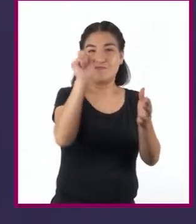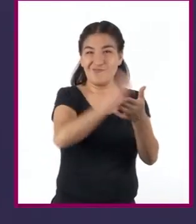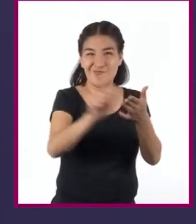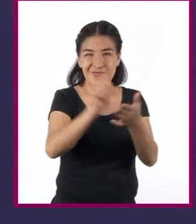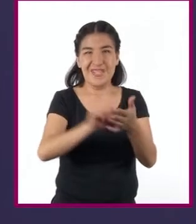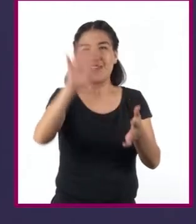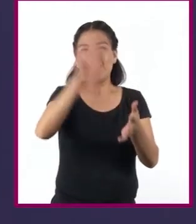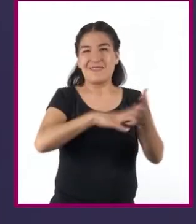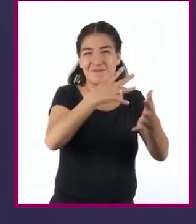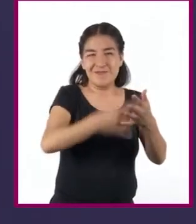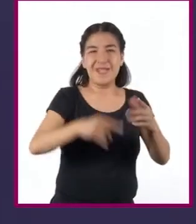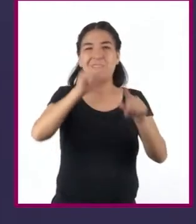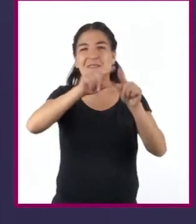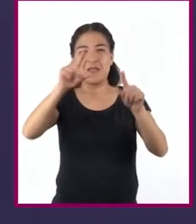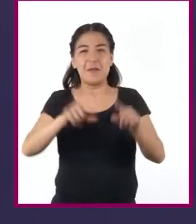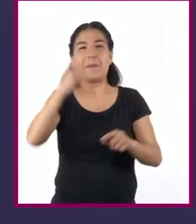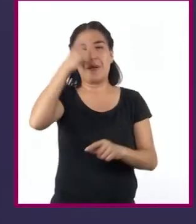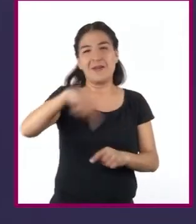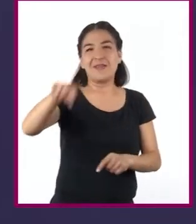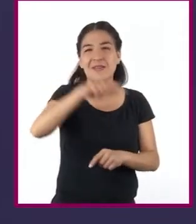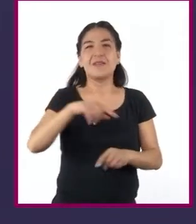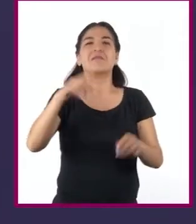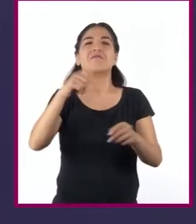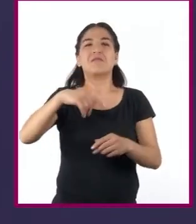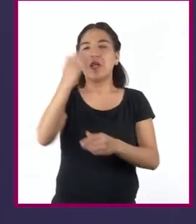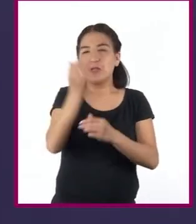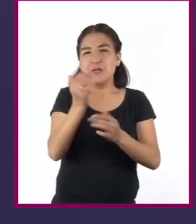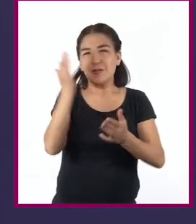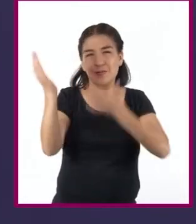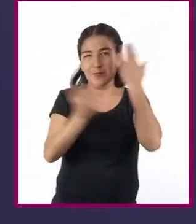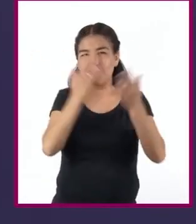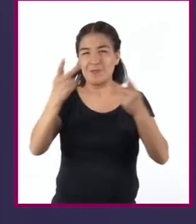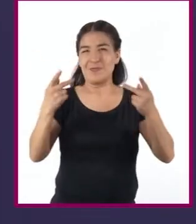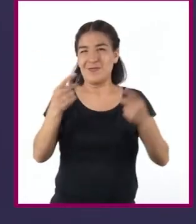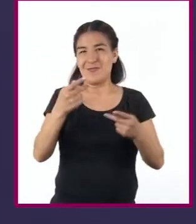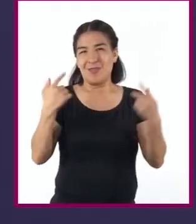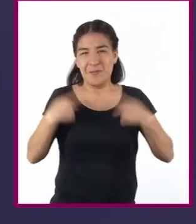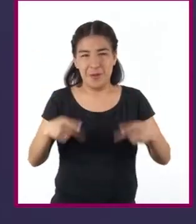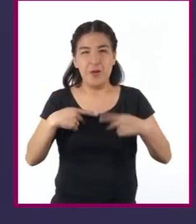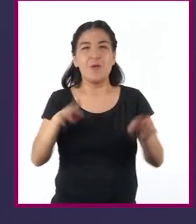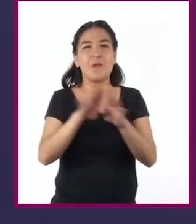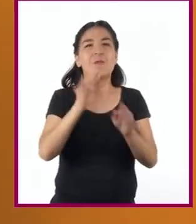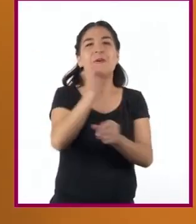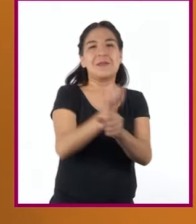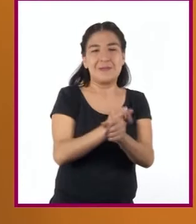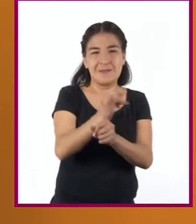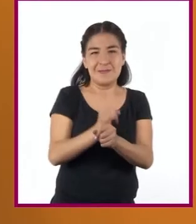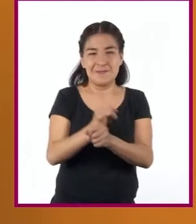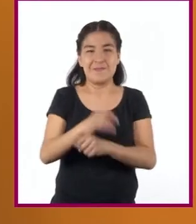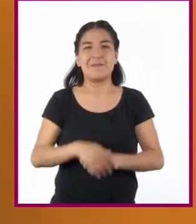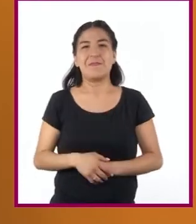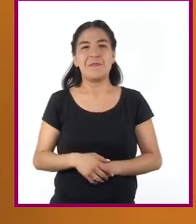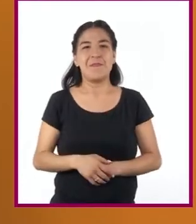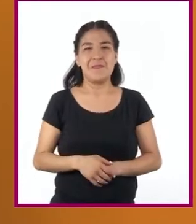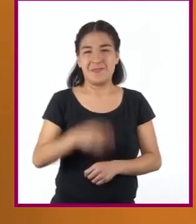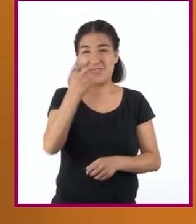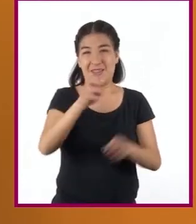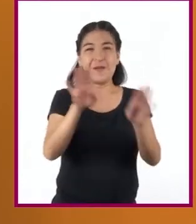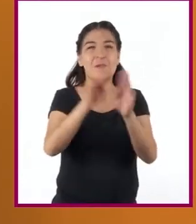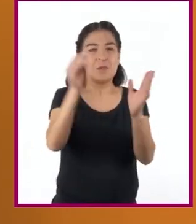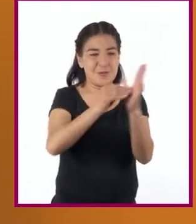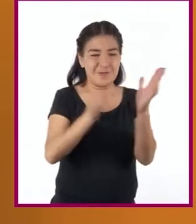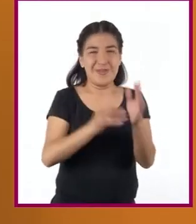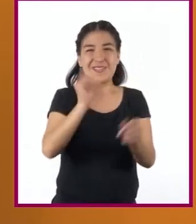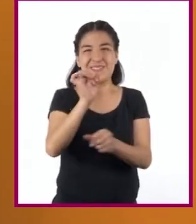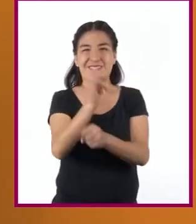informes hace que los estudiantes se familiaricen con la metodología de investigación. La estructura de un informe de